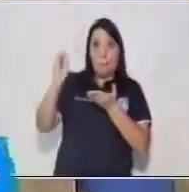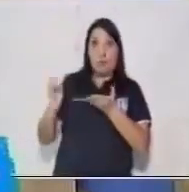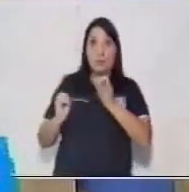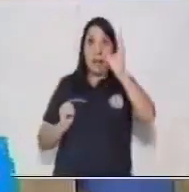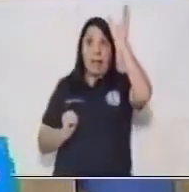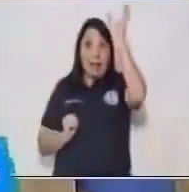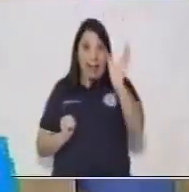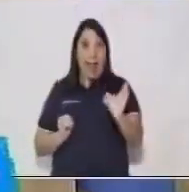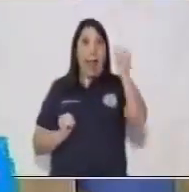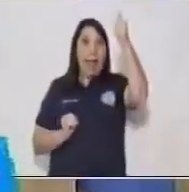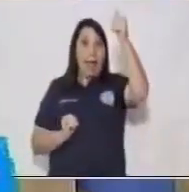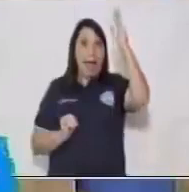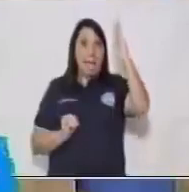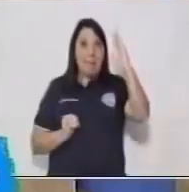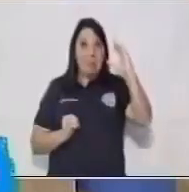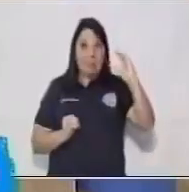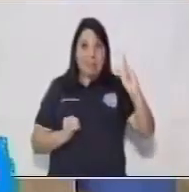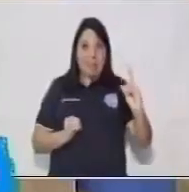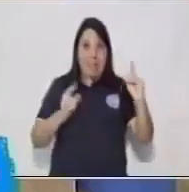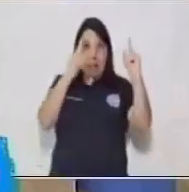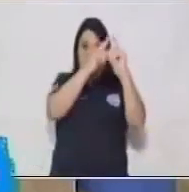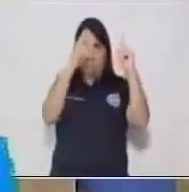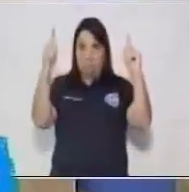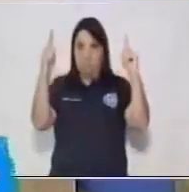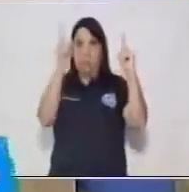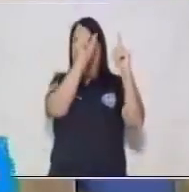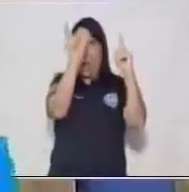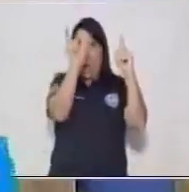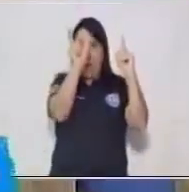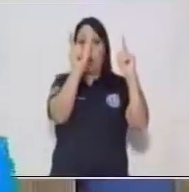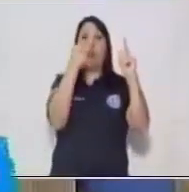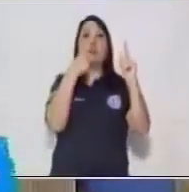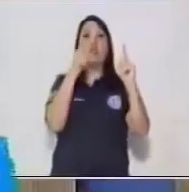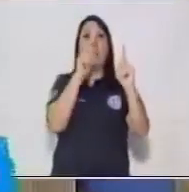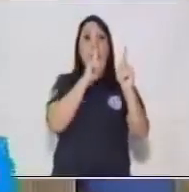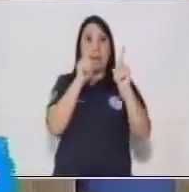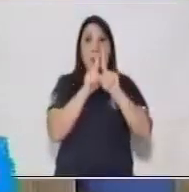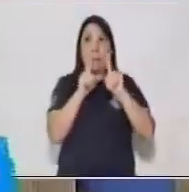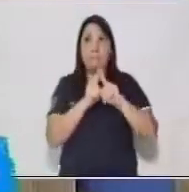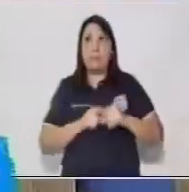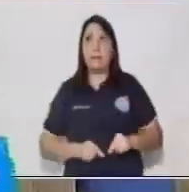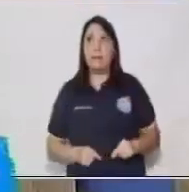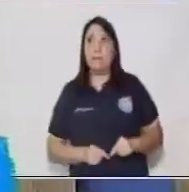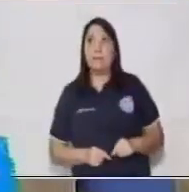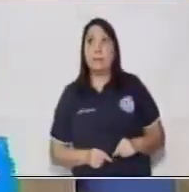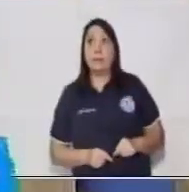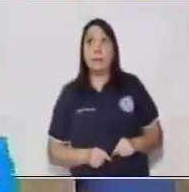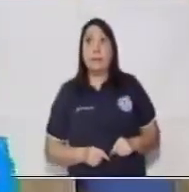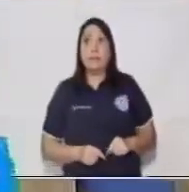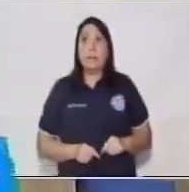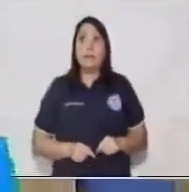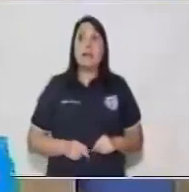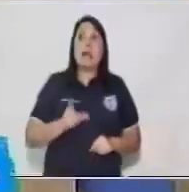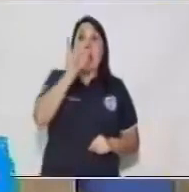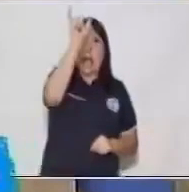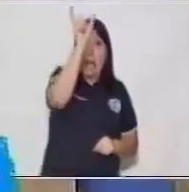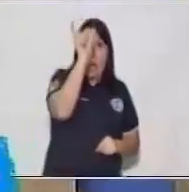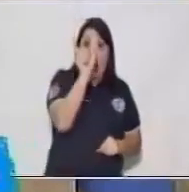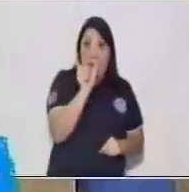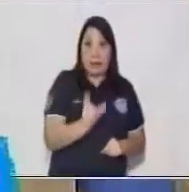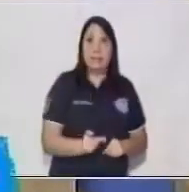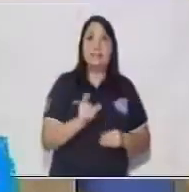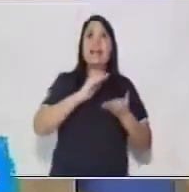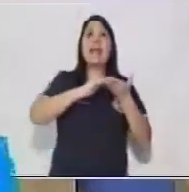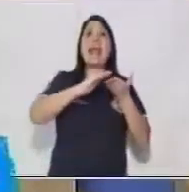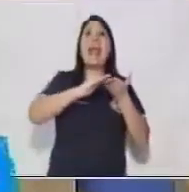detallar nuestros tipos de gasto que